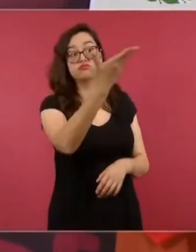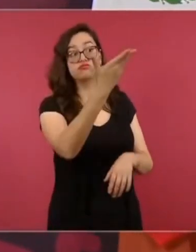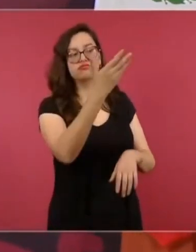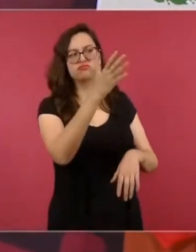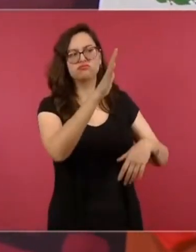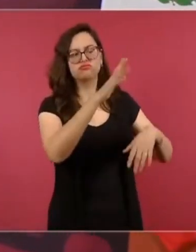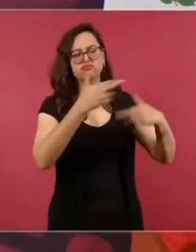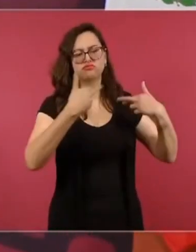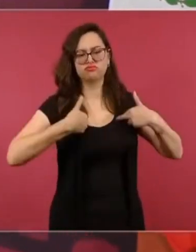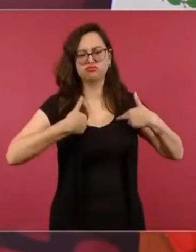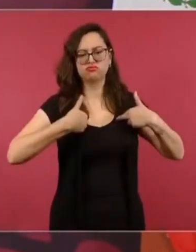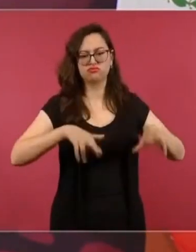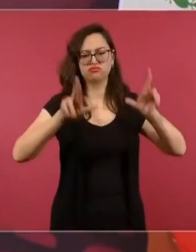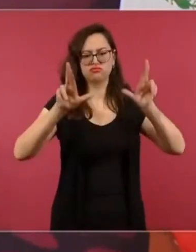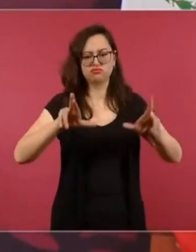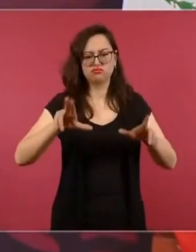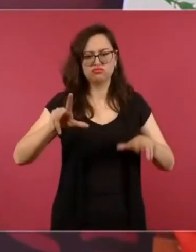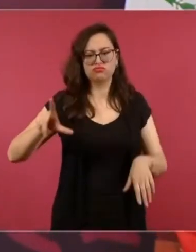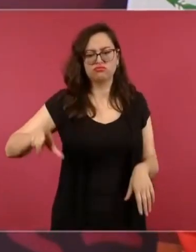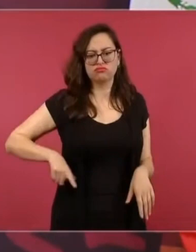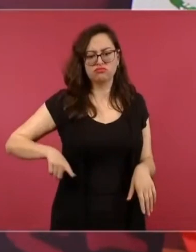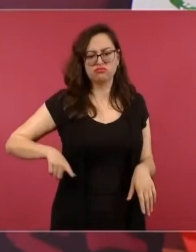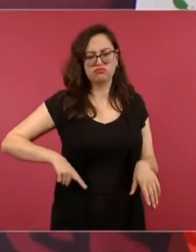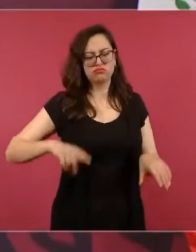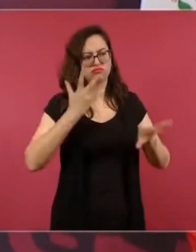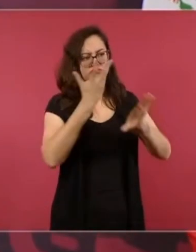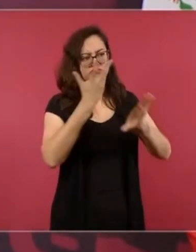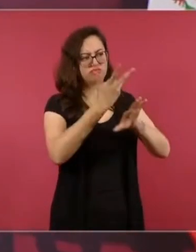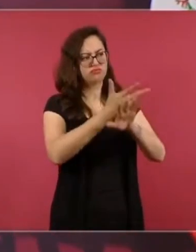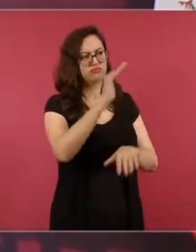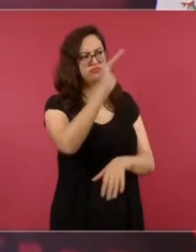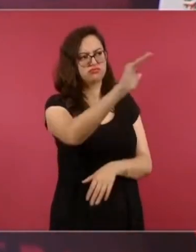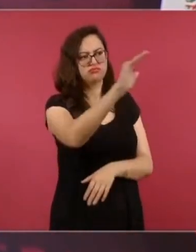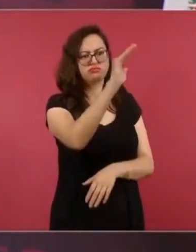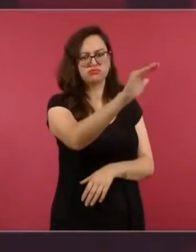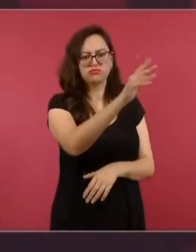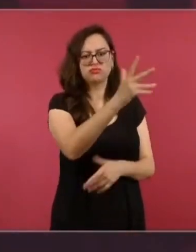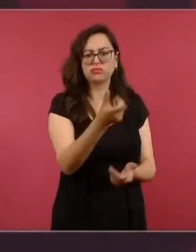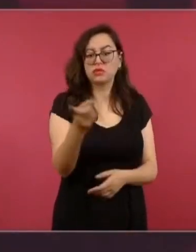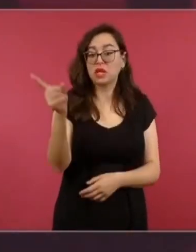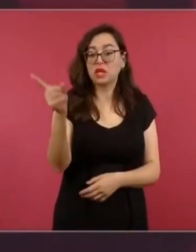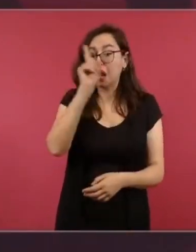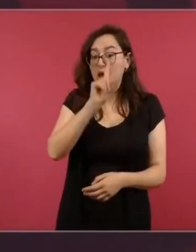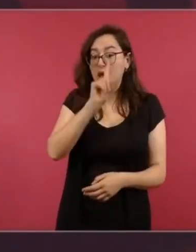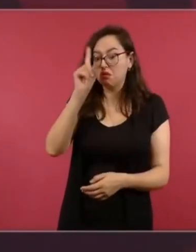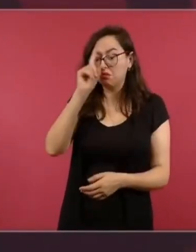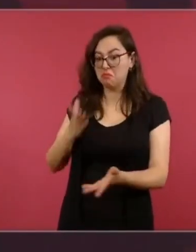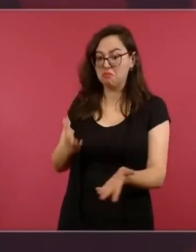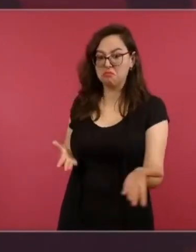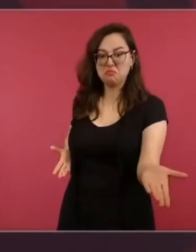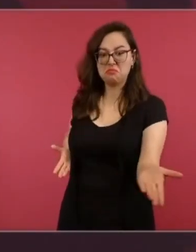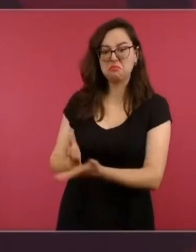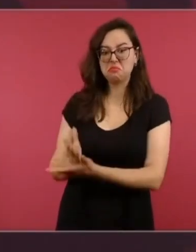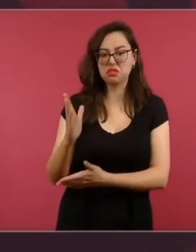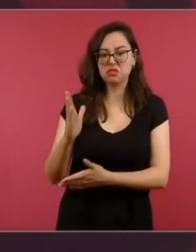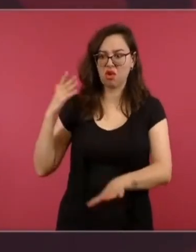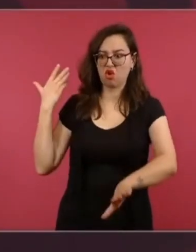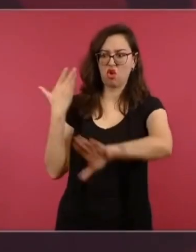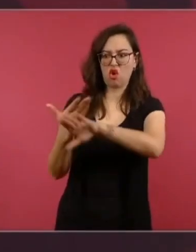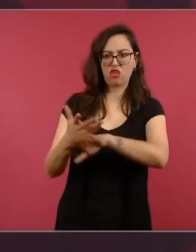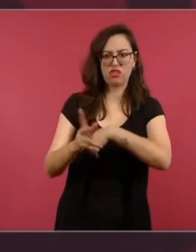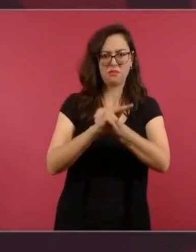sus recomendaciones, porque son violatorias de las soberanías de los pueblos.